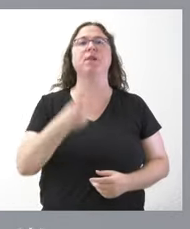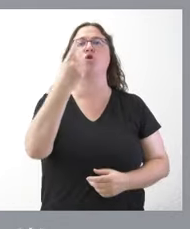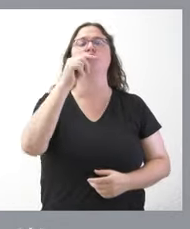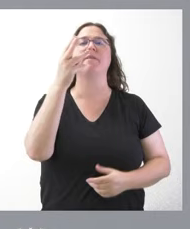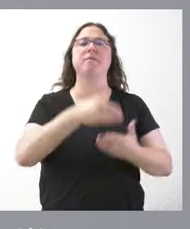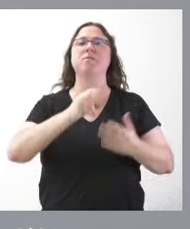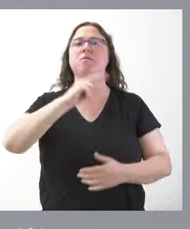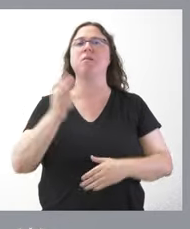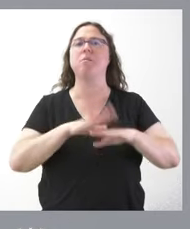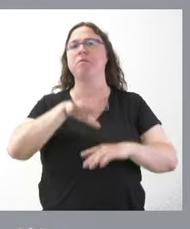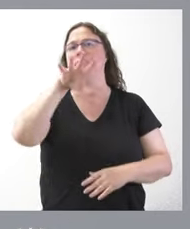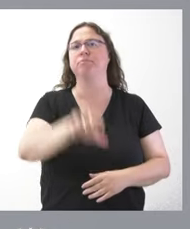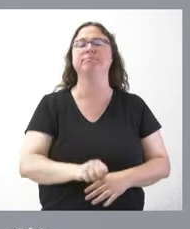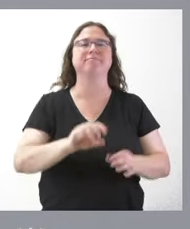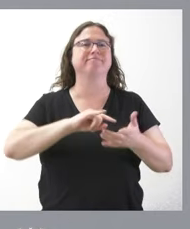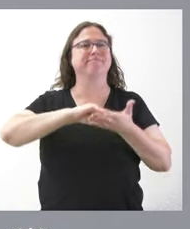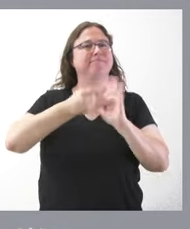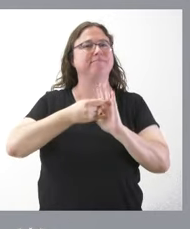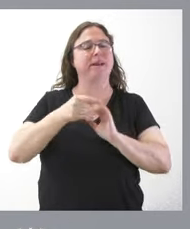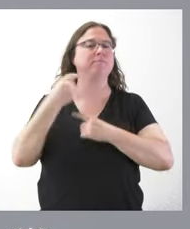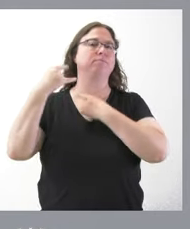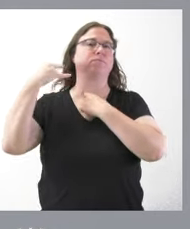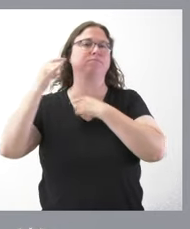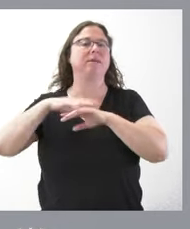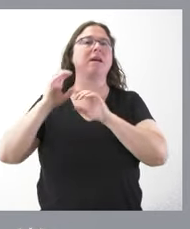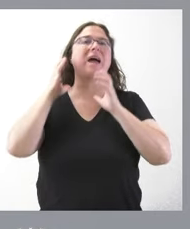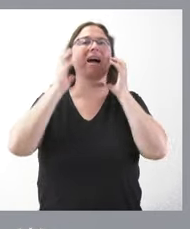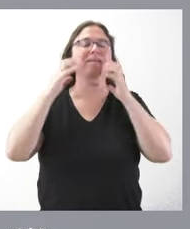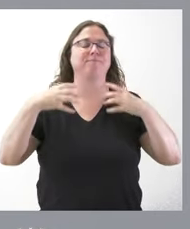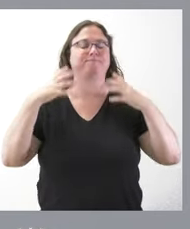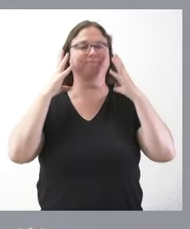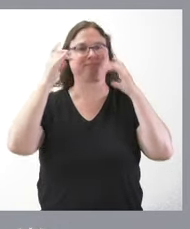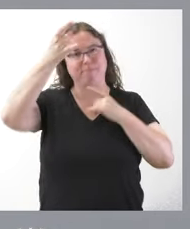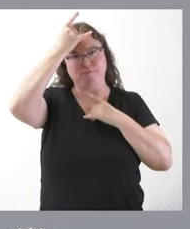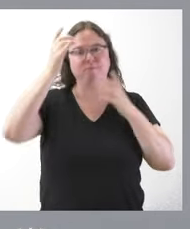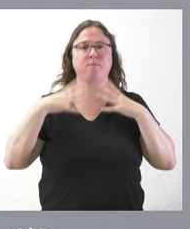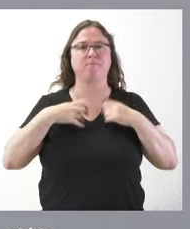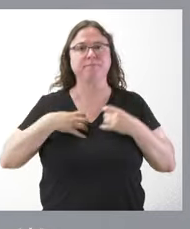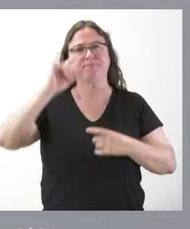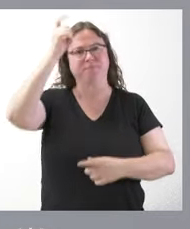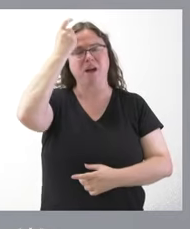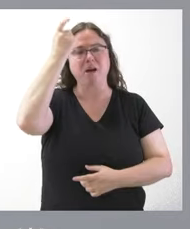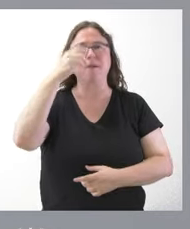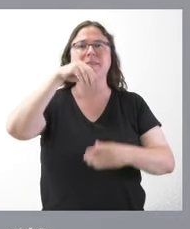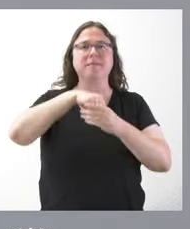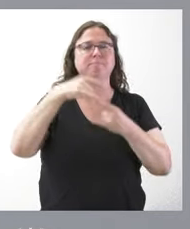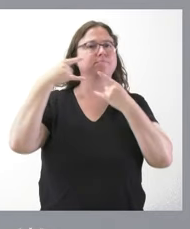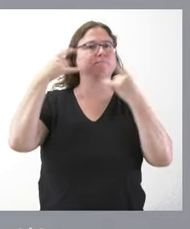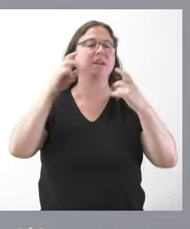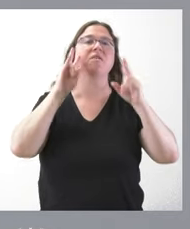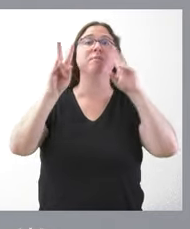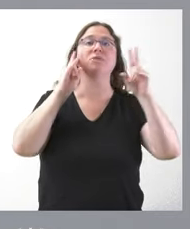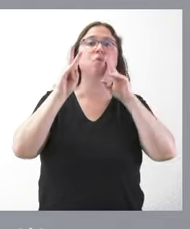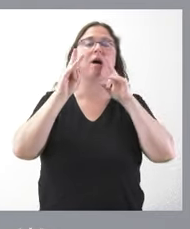millones de euros para adquirir dispositivos para la identificación de animales de la especie ovina, bovina y caprina. Contempla elementos de identificación de tipo visual,